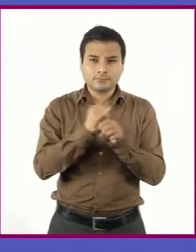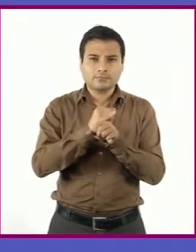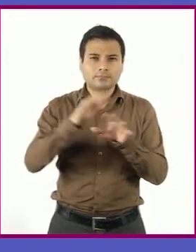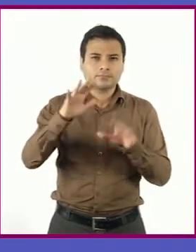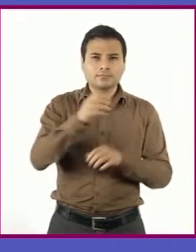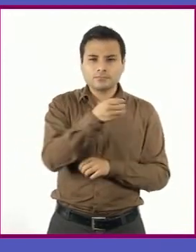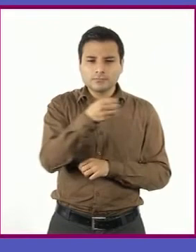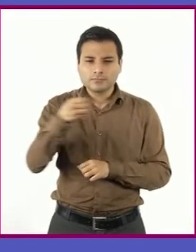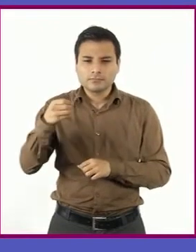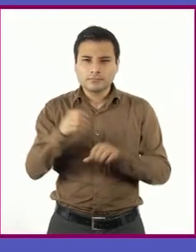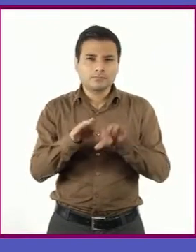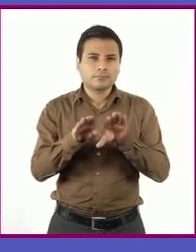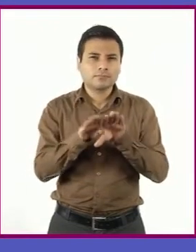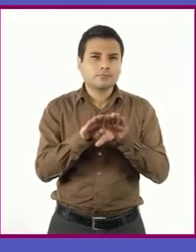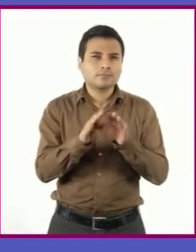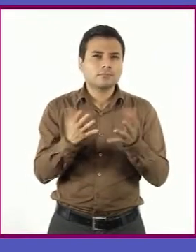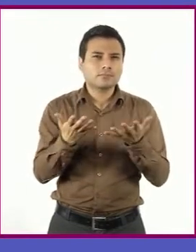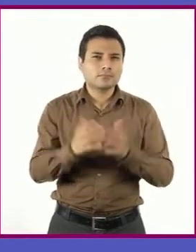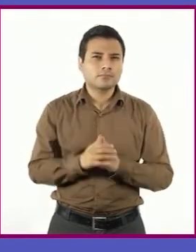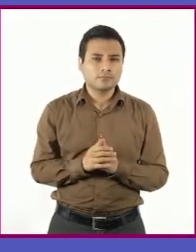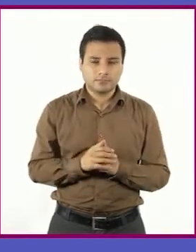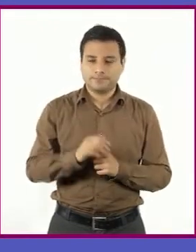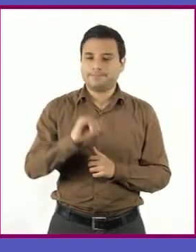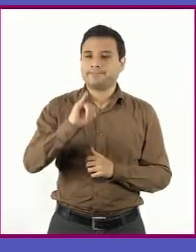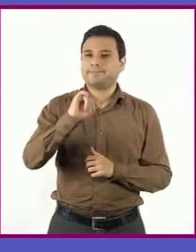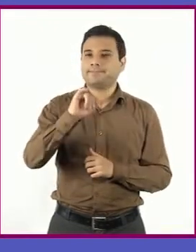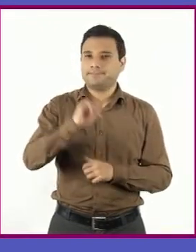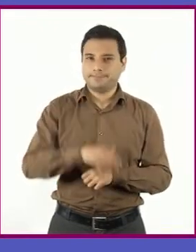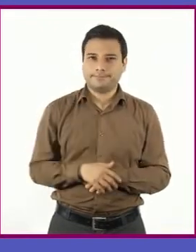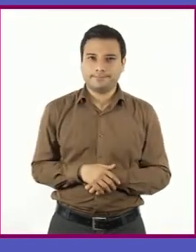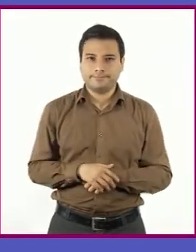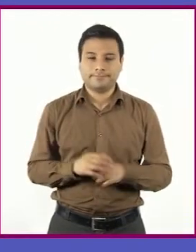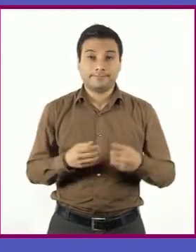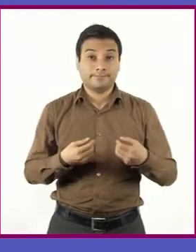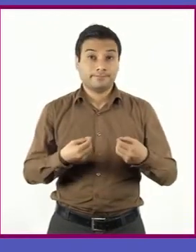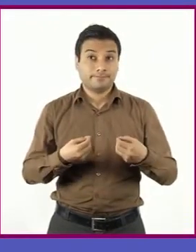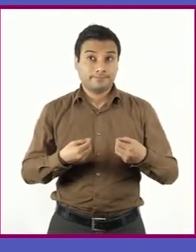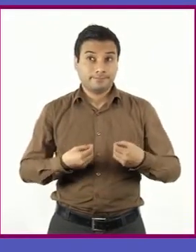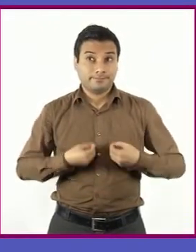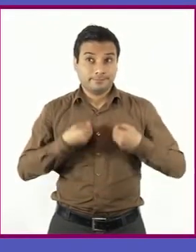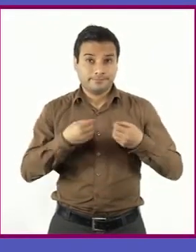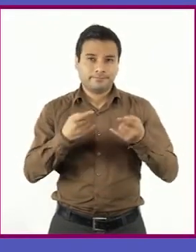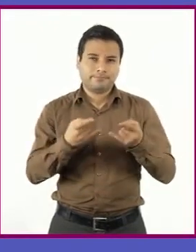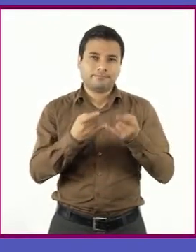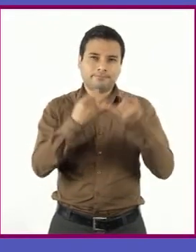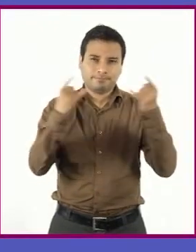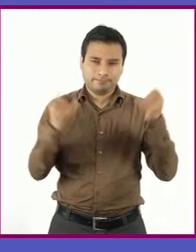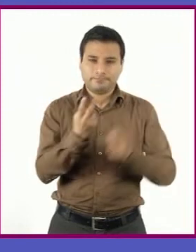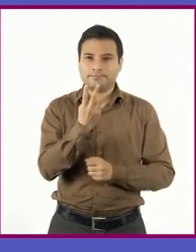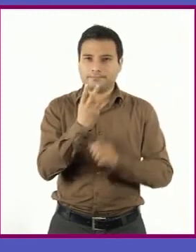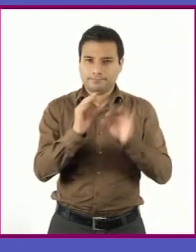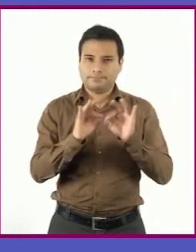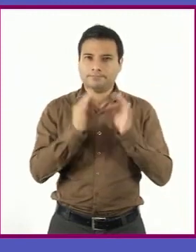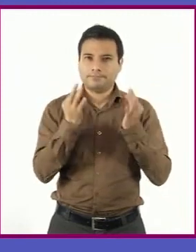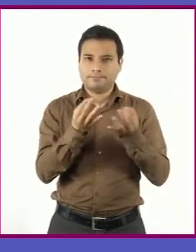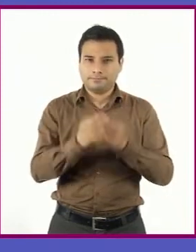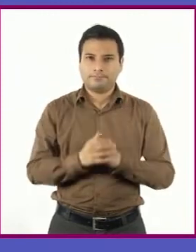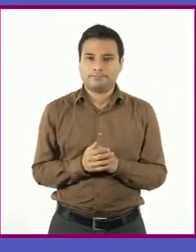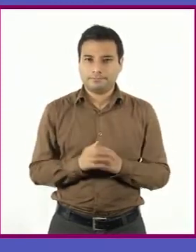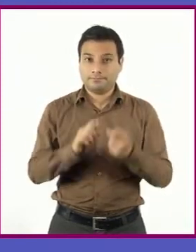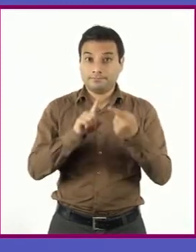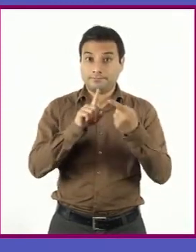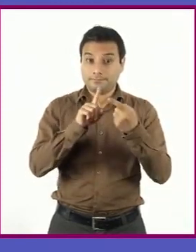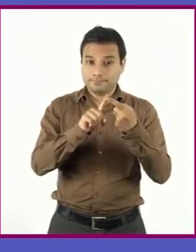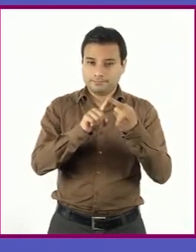nuestra autobiografía? Claro que sí. La autobiografía se puede organizar de dos maneras. Una, la lineal